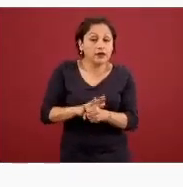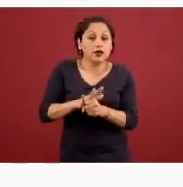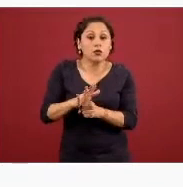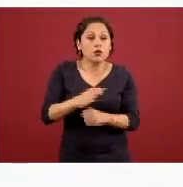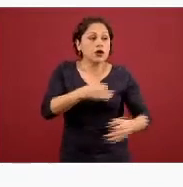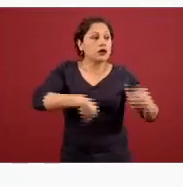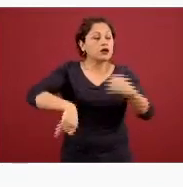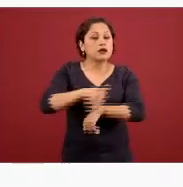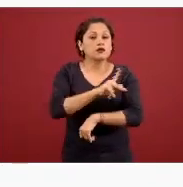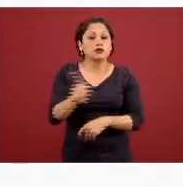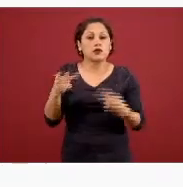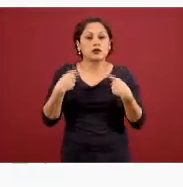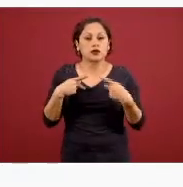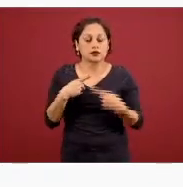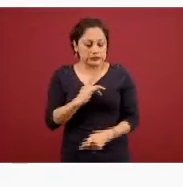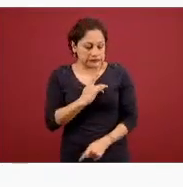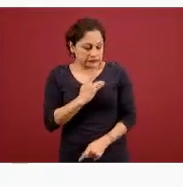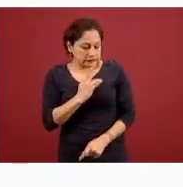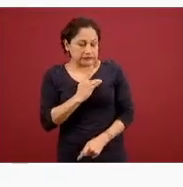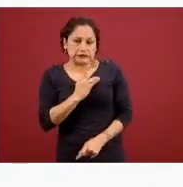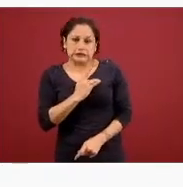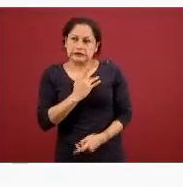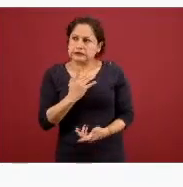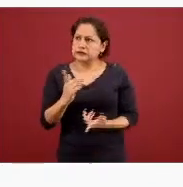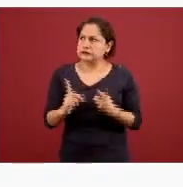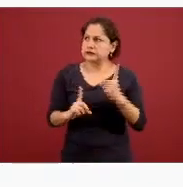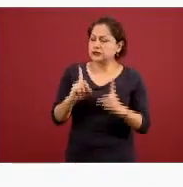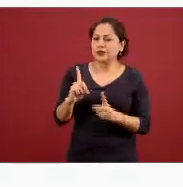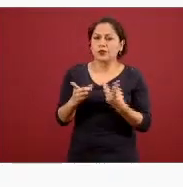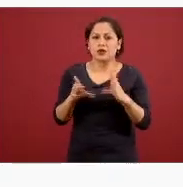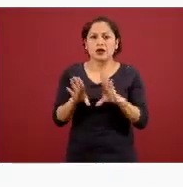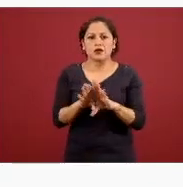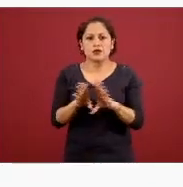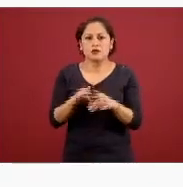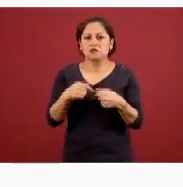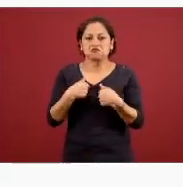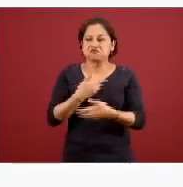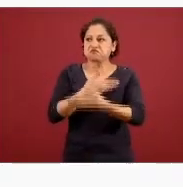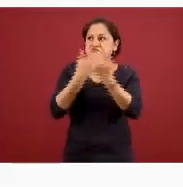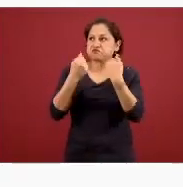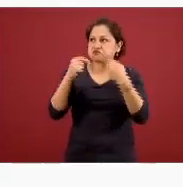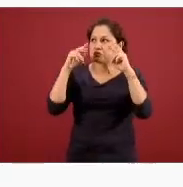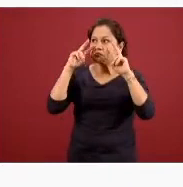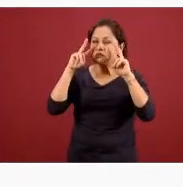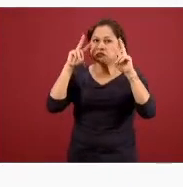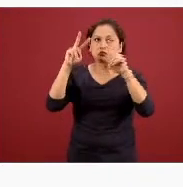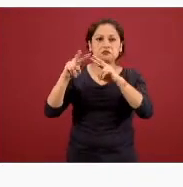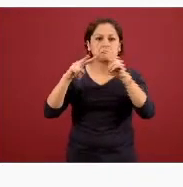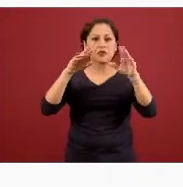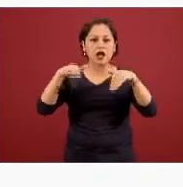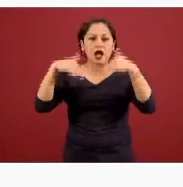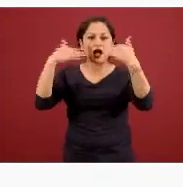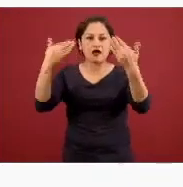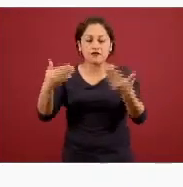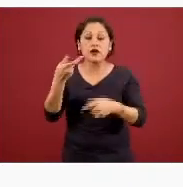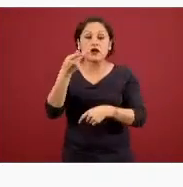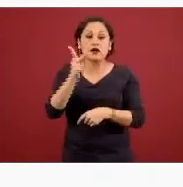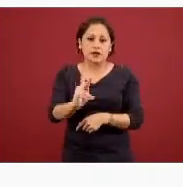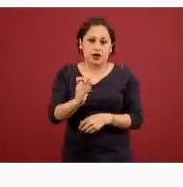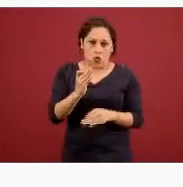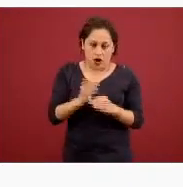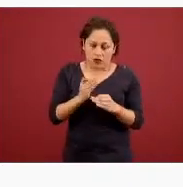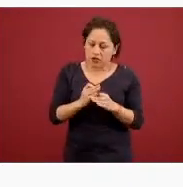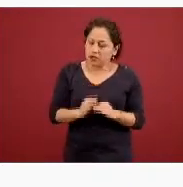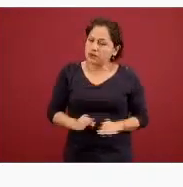sabemos todavía cómo termina la película en ese sentido es importante saber que se hace camino al andar como decía el